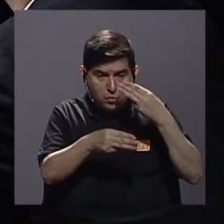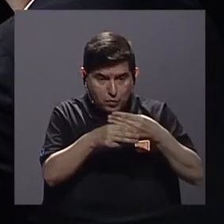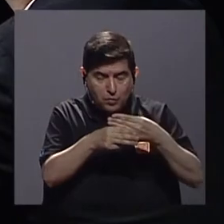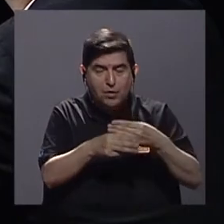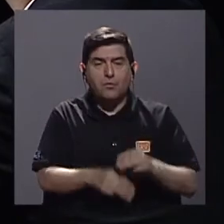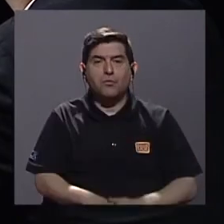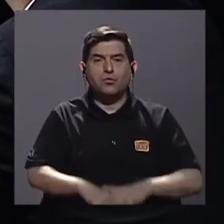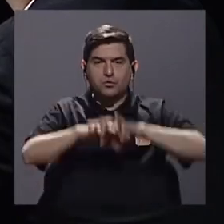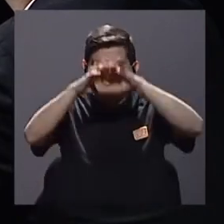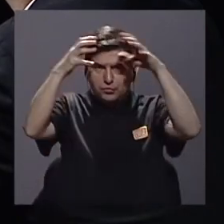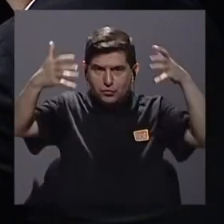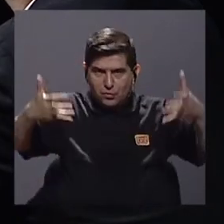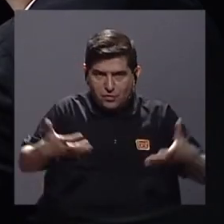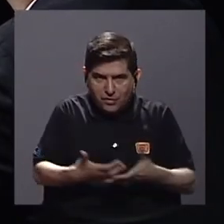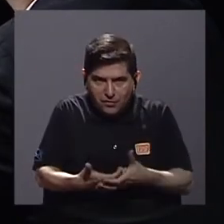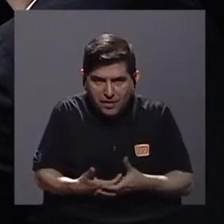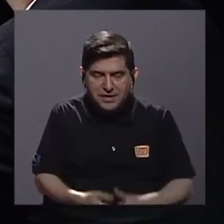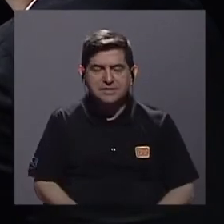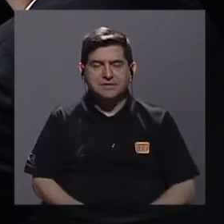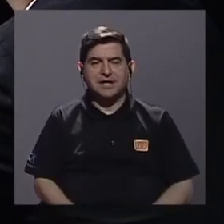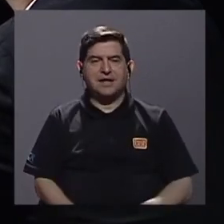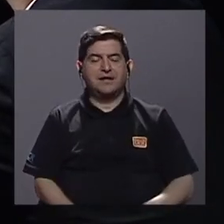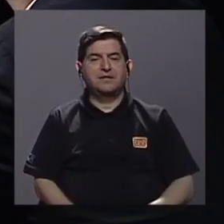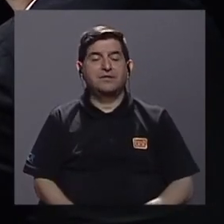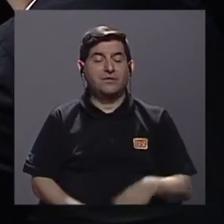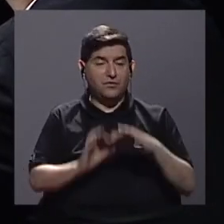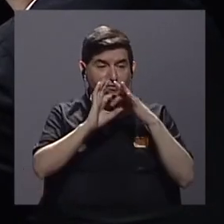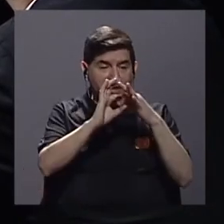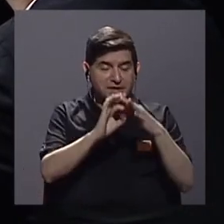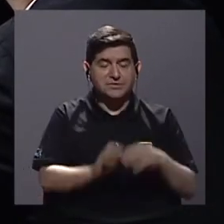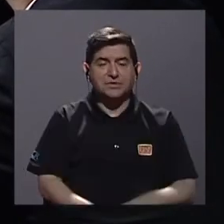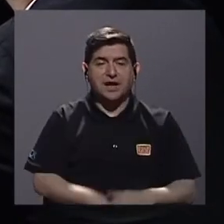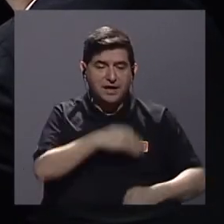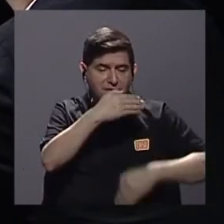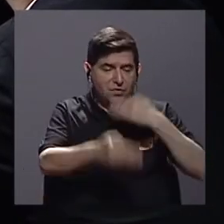los alimentos y otros temas.